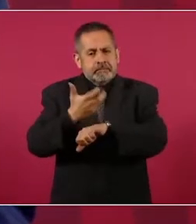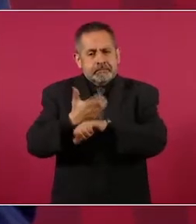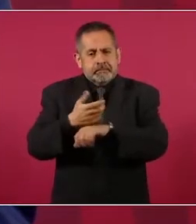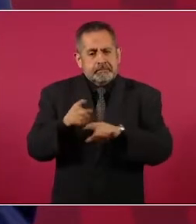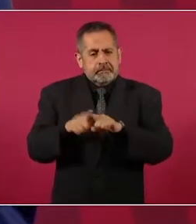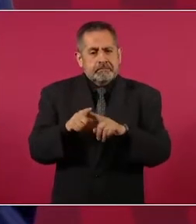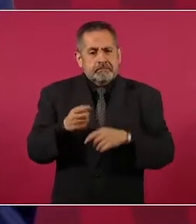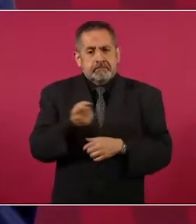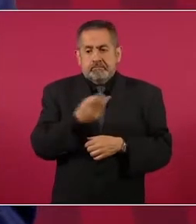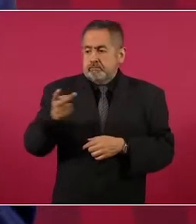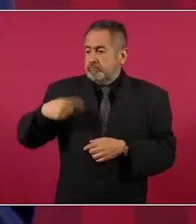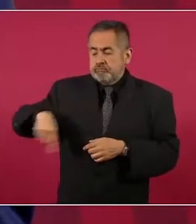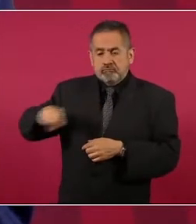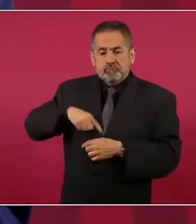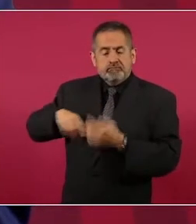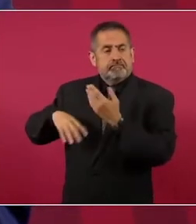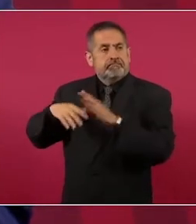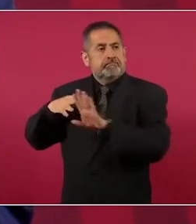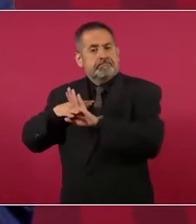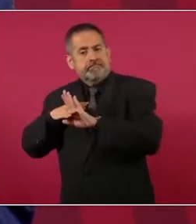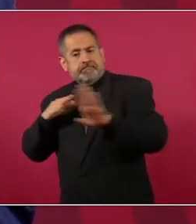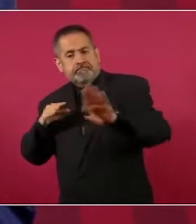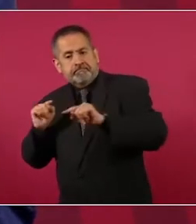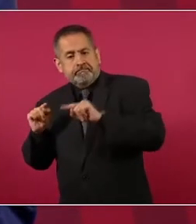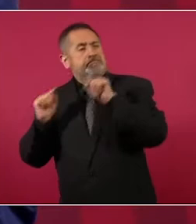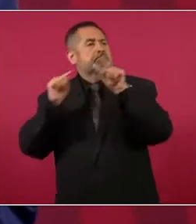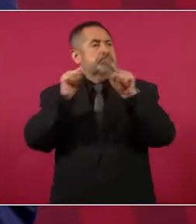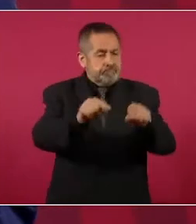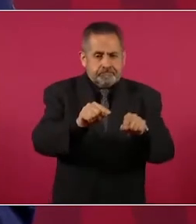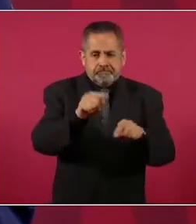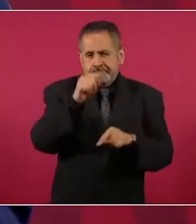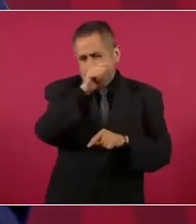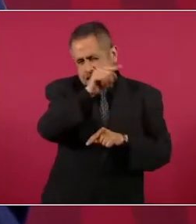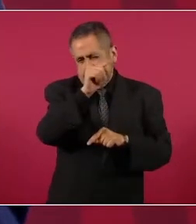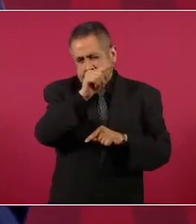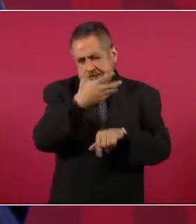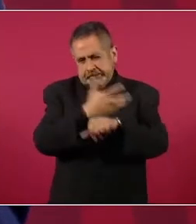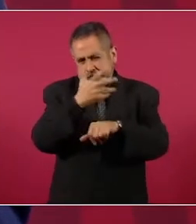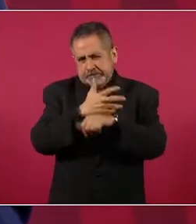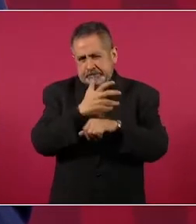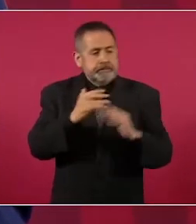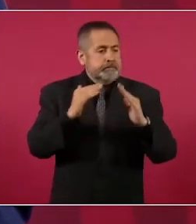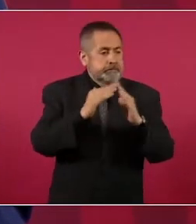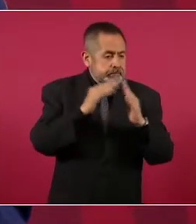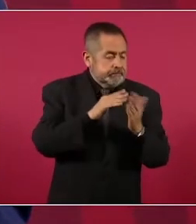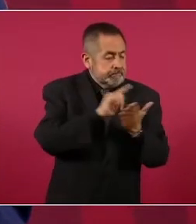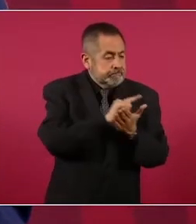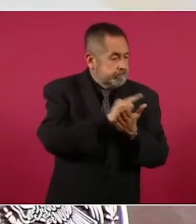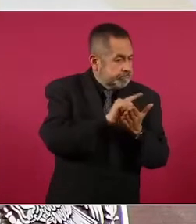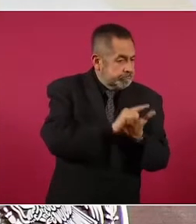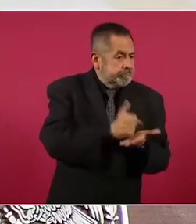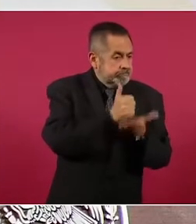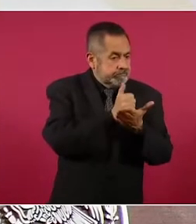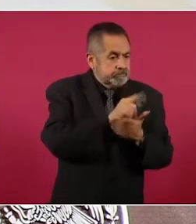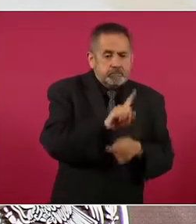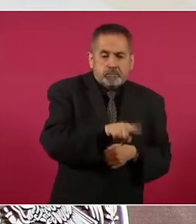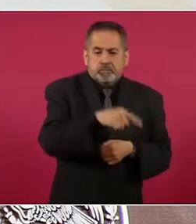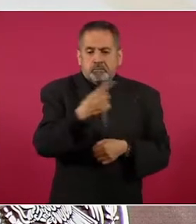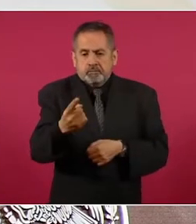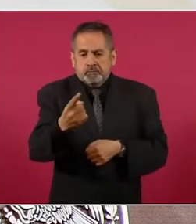paisanos nuestros que trabajan en